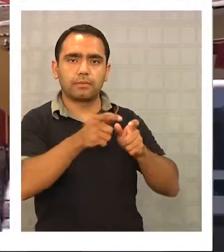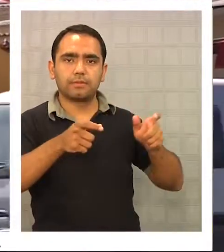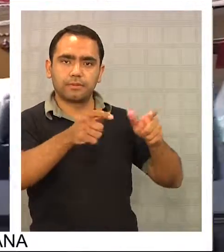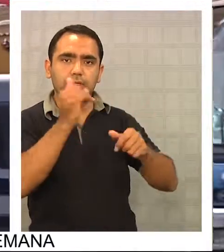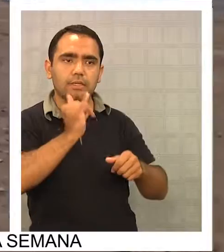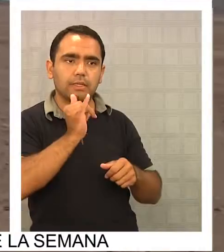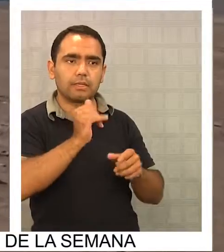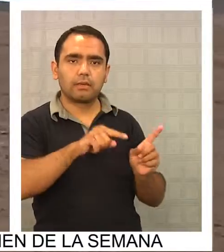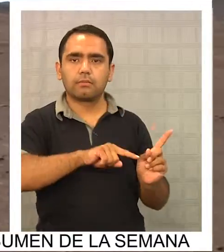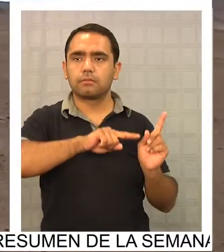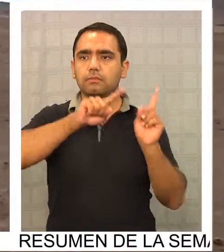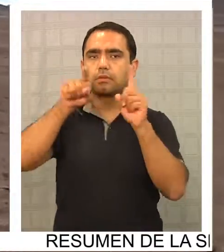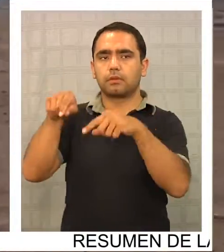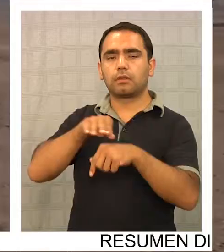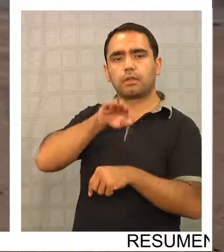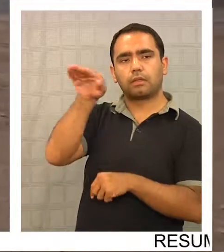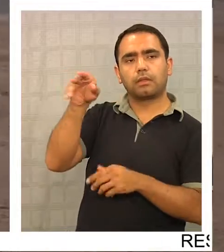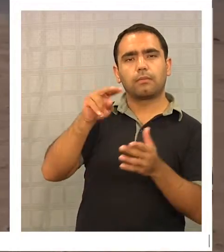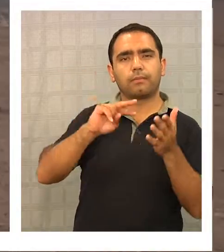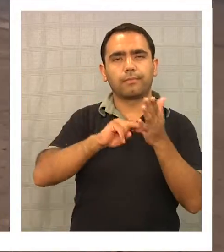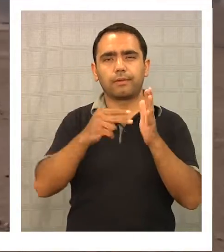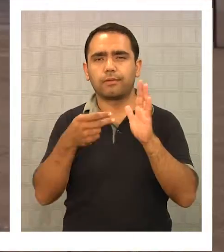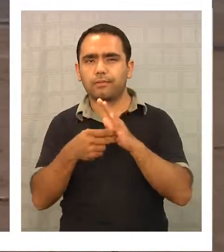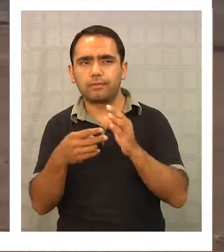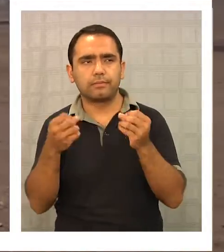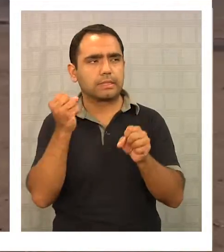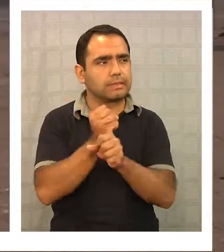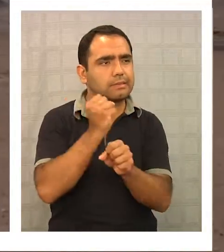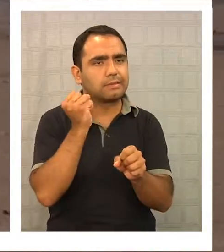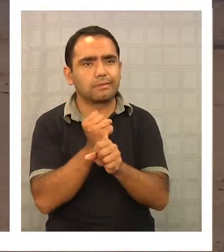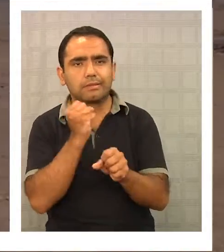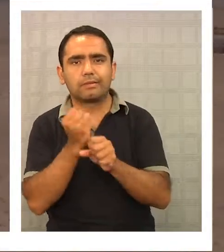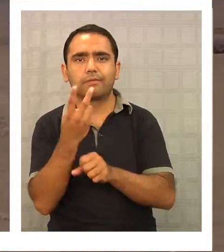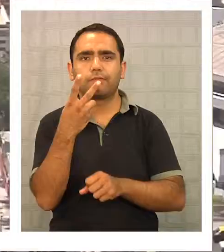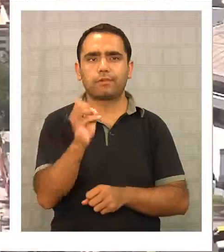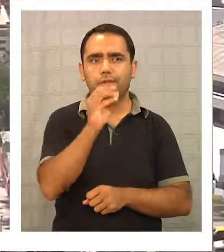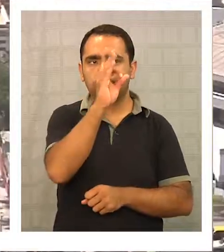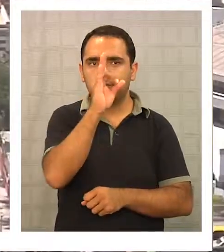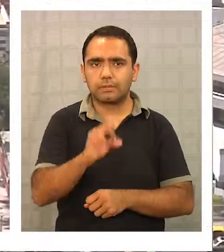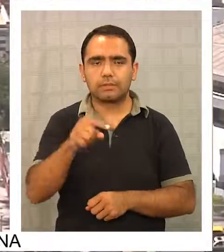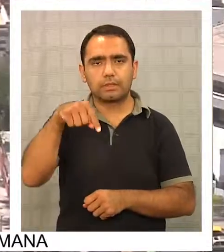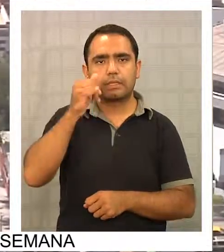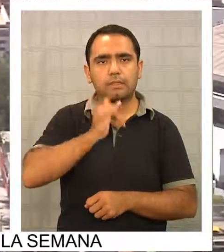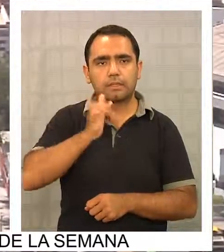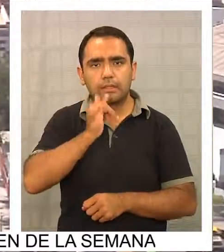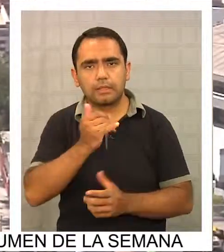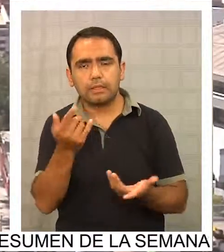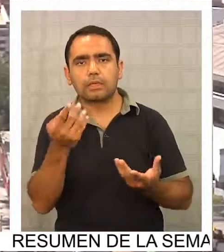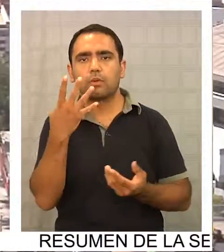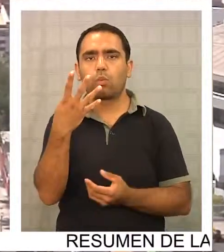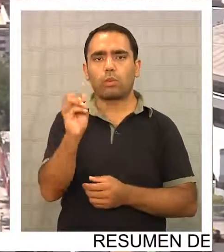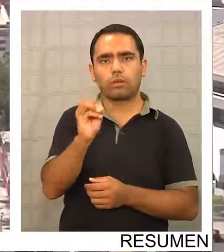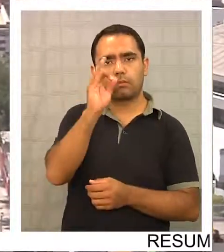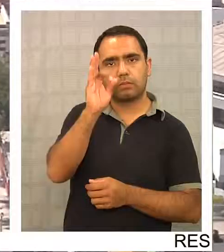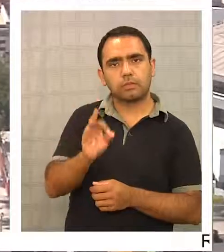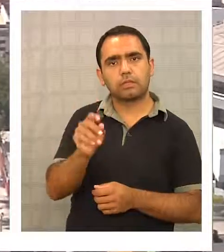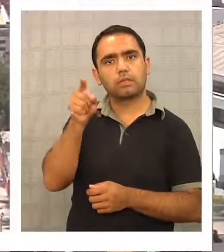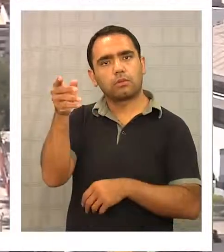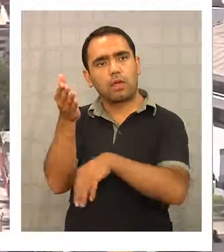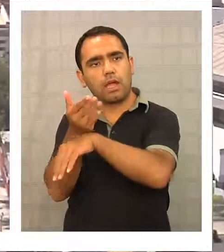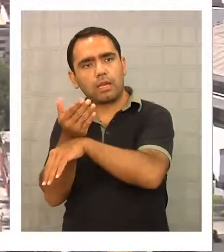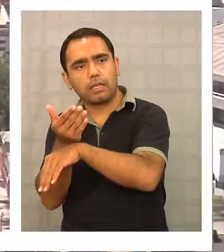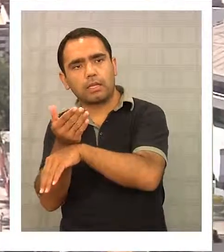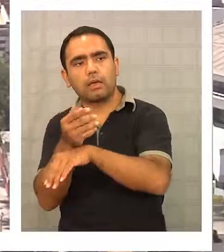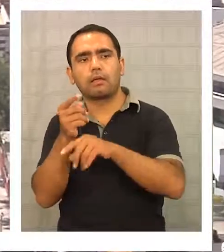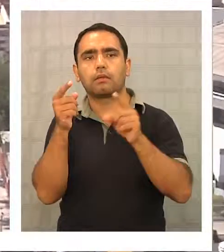regiones. La cesantía era un problema con cifras del 20% en Iquique y 40% en Arica. Y